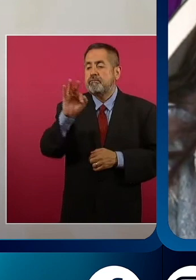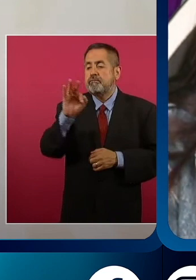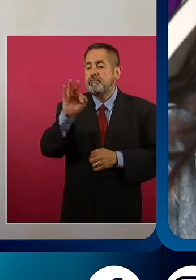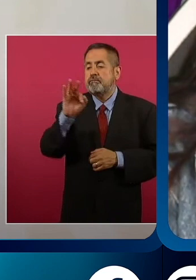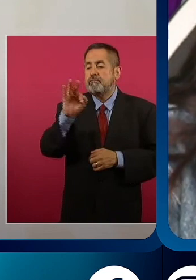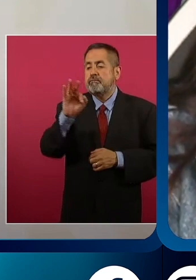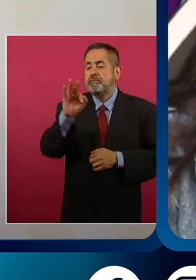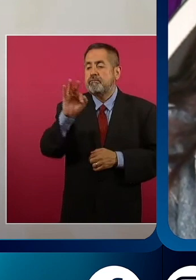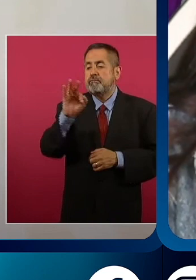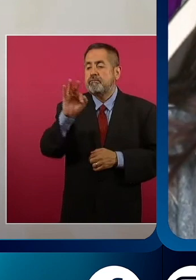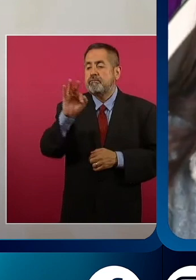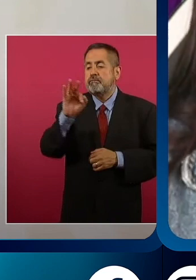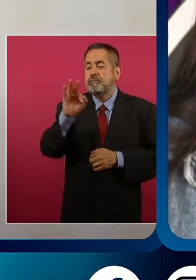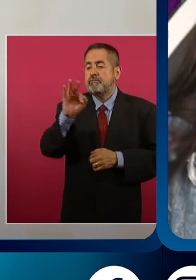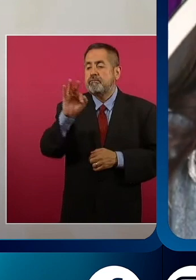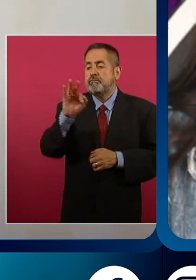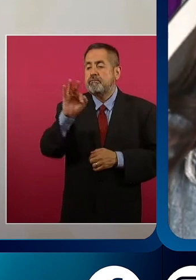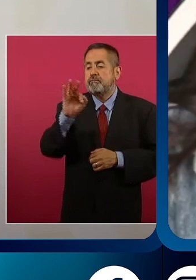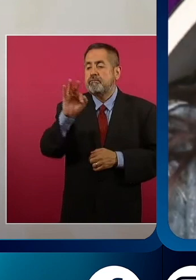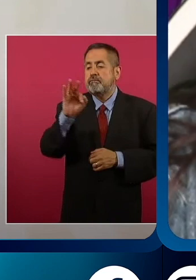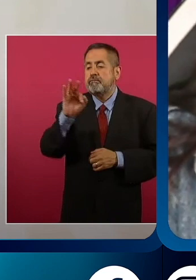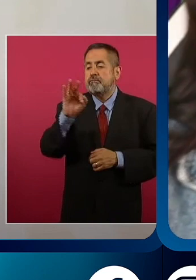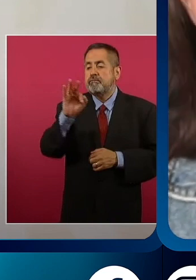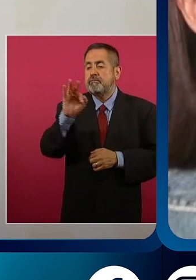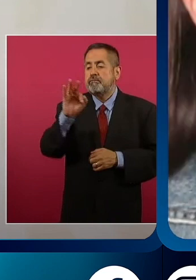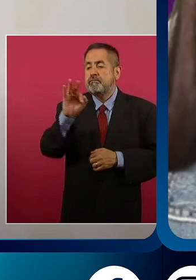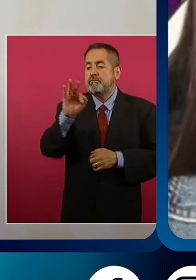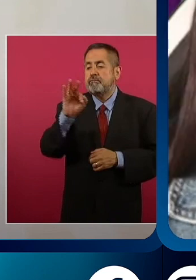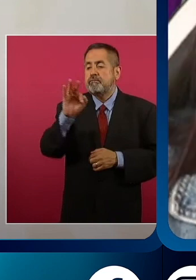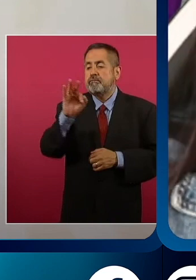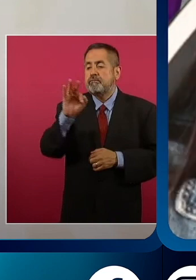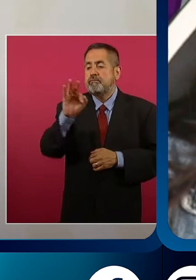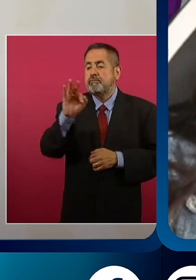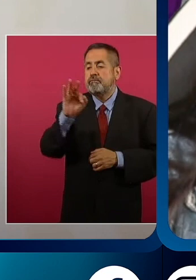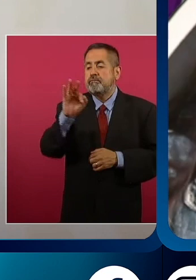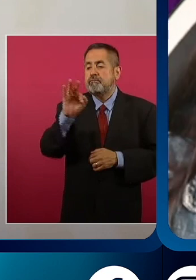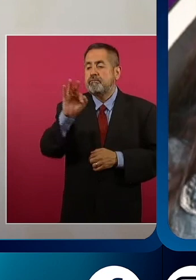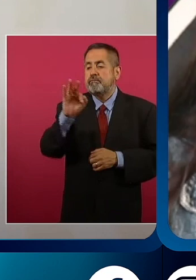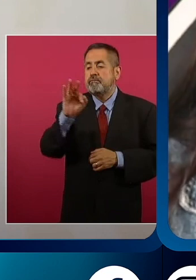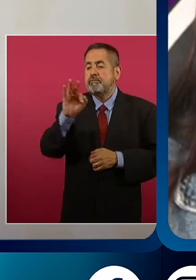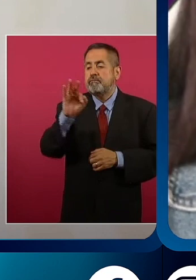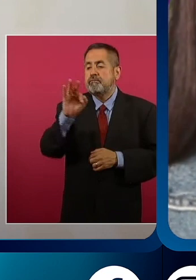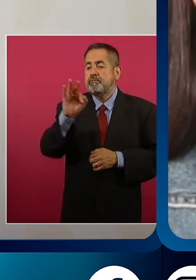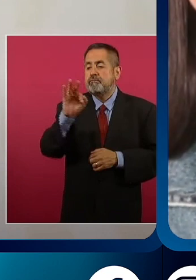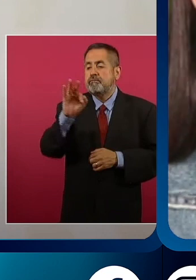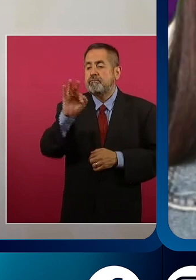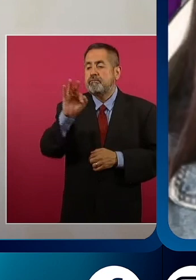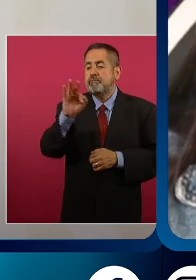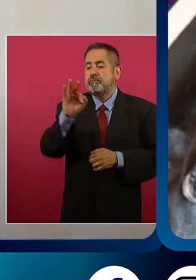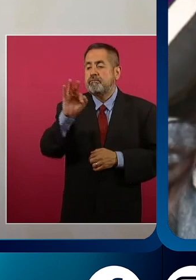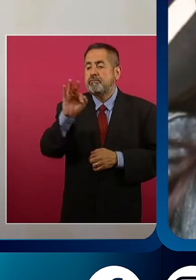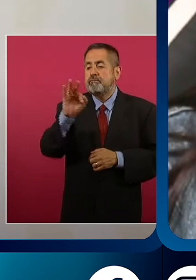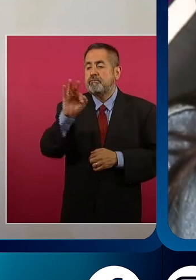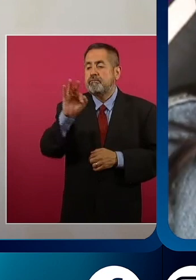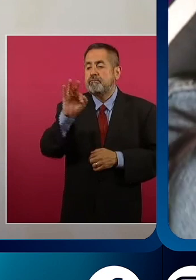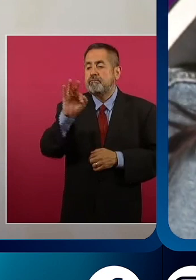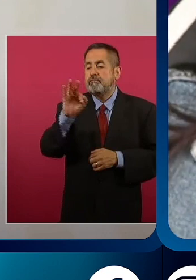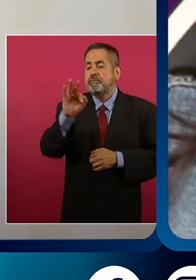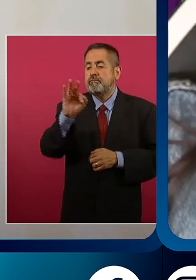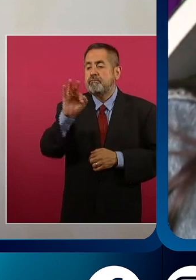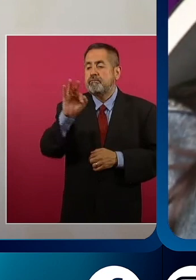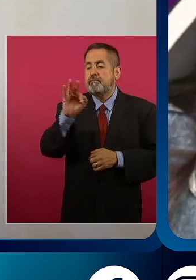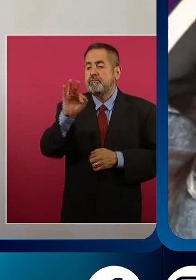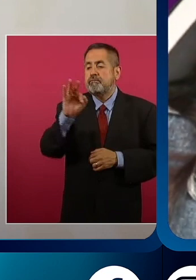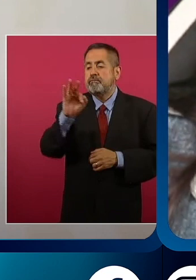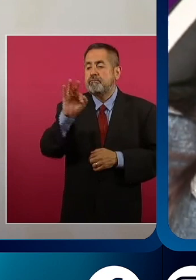pero si ya no estás dando el desempeño, gracias, hasta luego y te veo después. Y eso lo ha hecho López Obrador y no le ha temblado la mano con eso. Pero creo